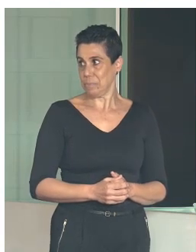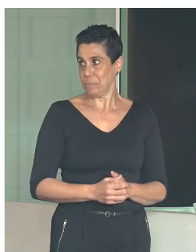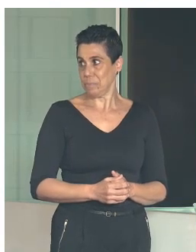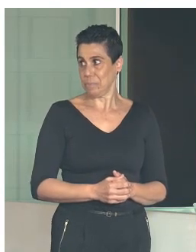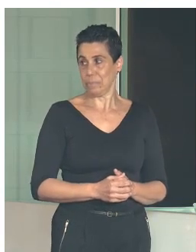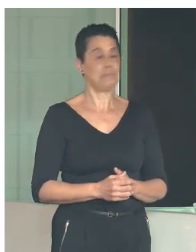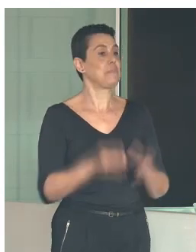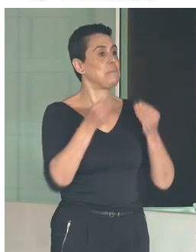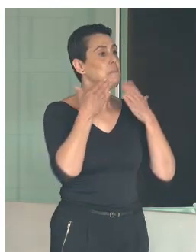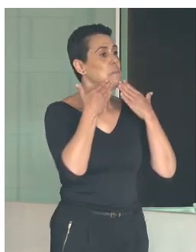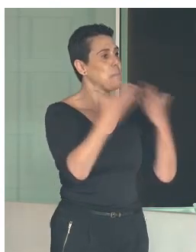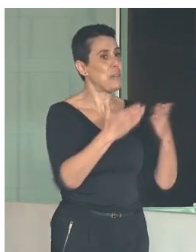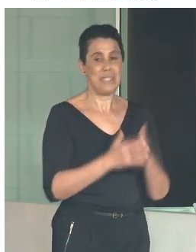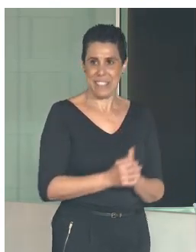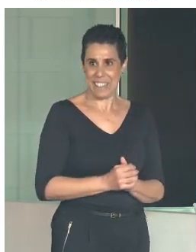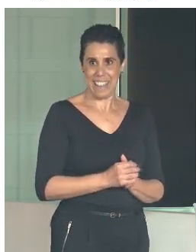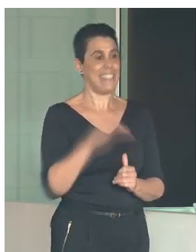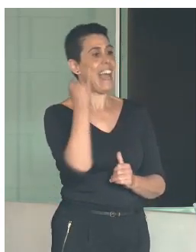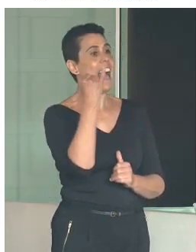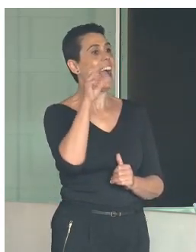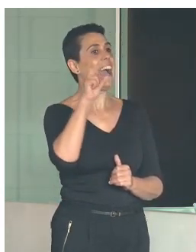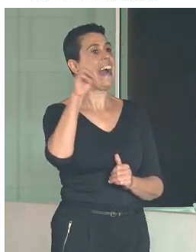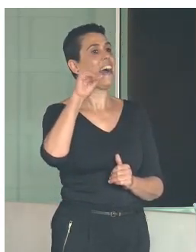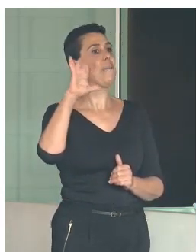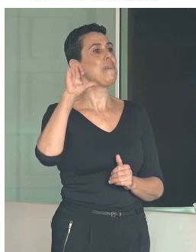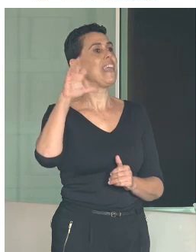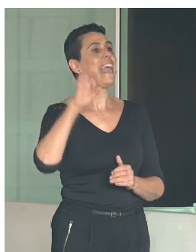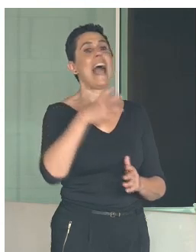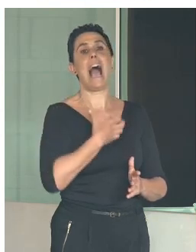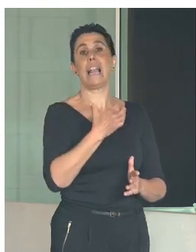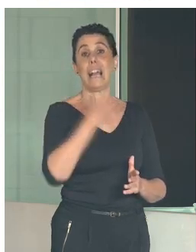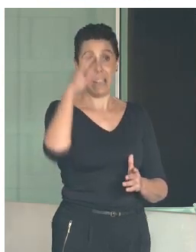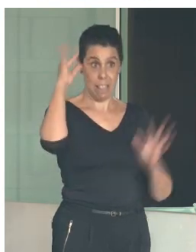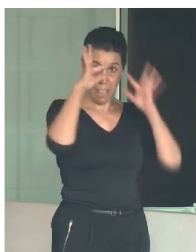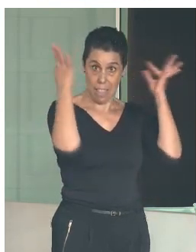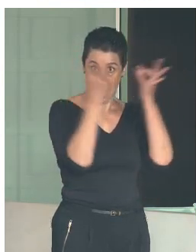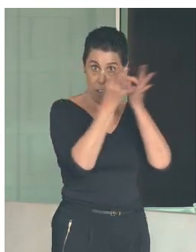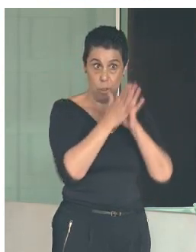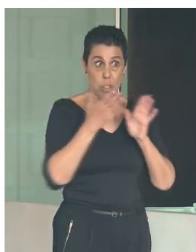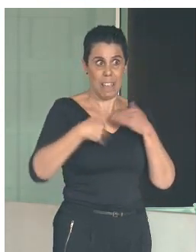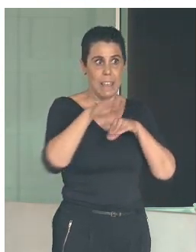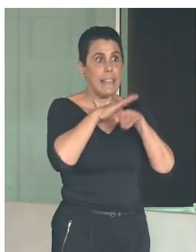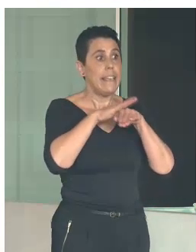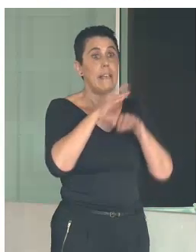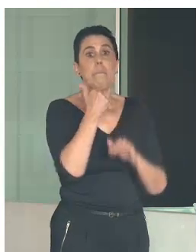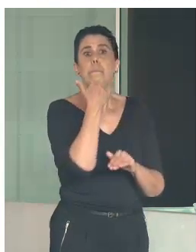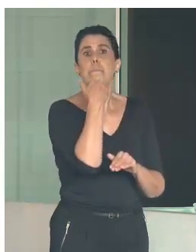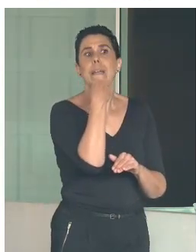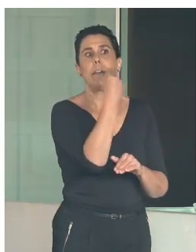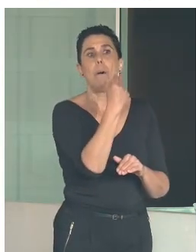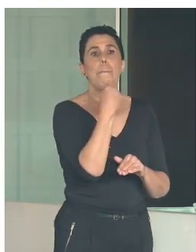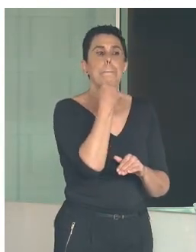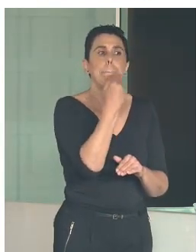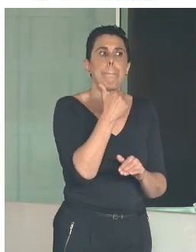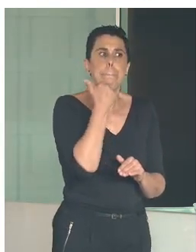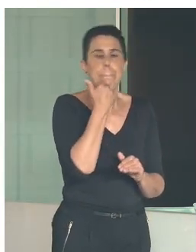Muchas gracias, Javier. Alcalde de Córdoba. Bueno, pido perdón por la voz, pero es que tengo una faringitis